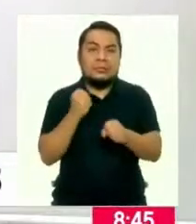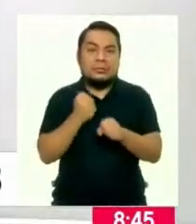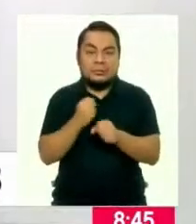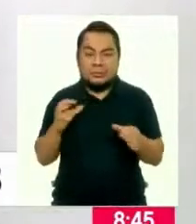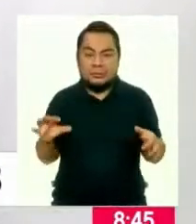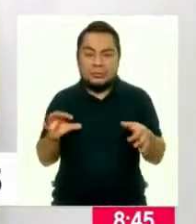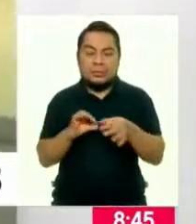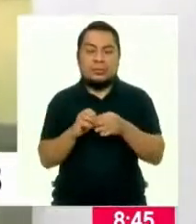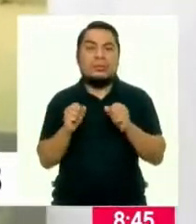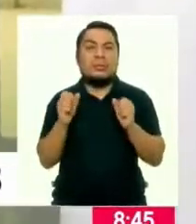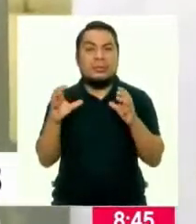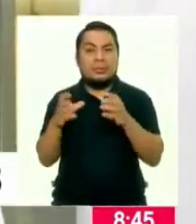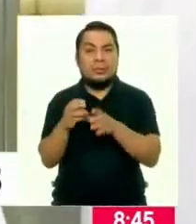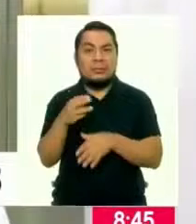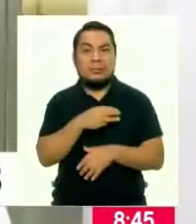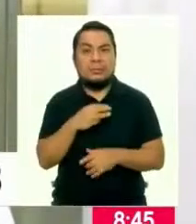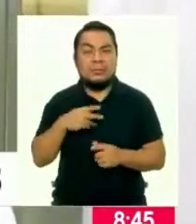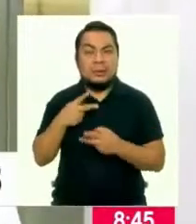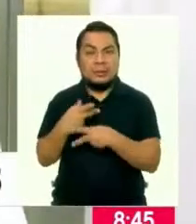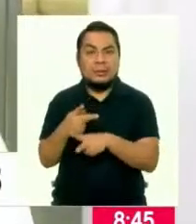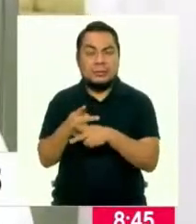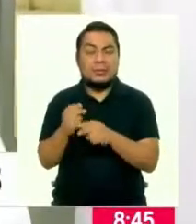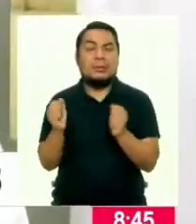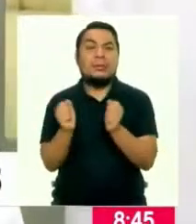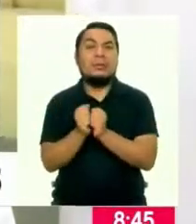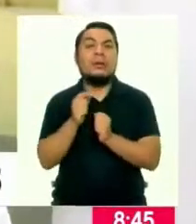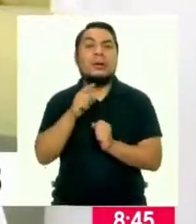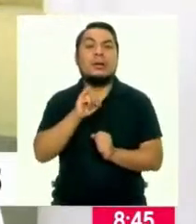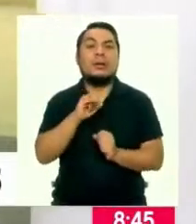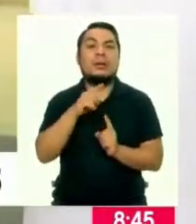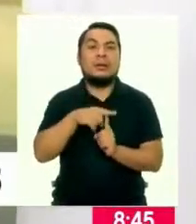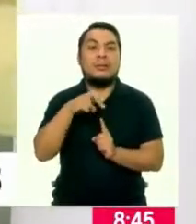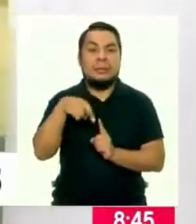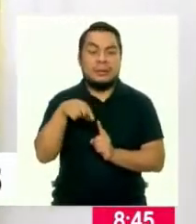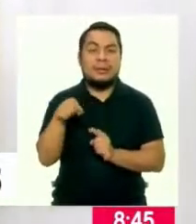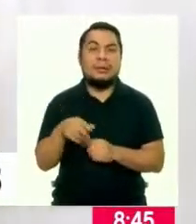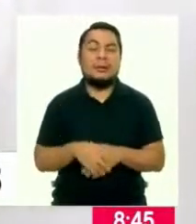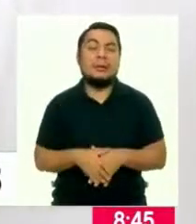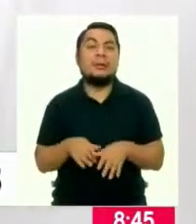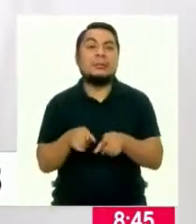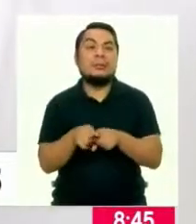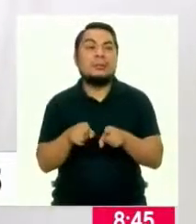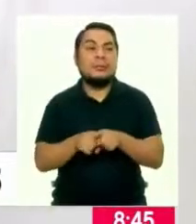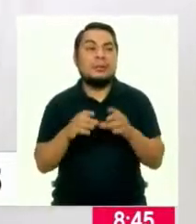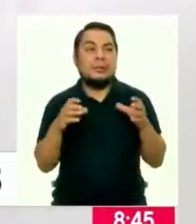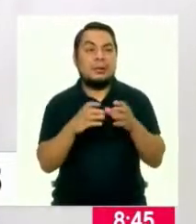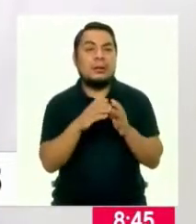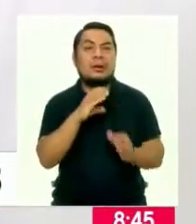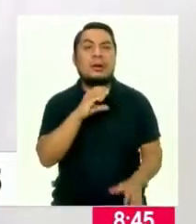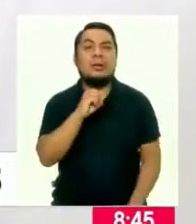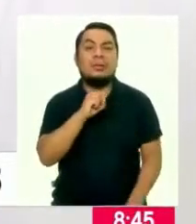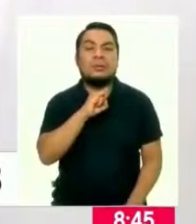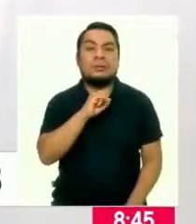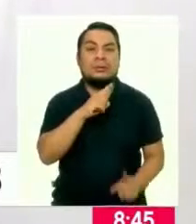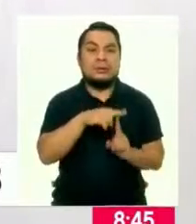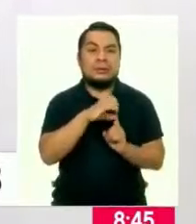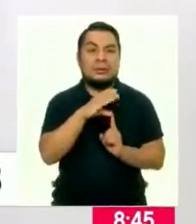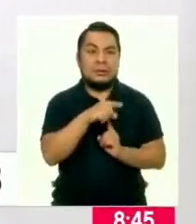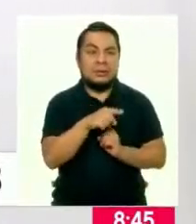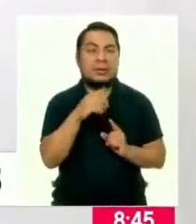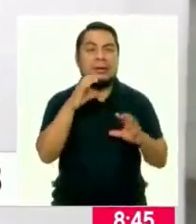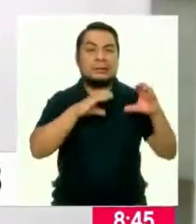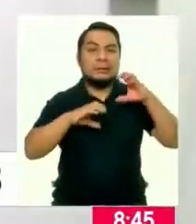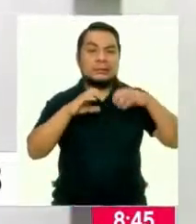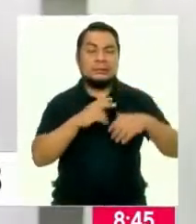entre el Ministerio de la Producción a través de ITPR-CITEC y también de CONCITEC a través de Prociencia.